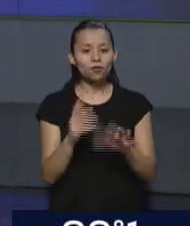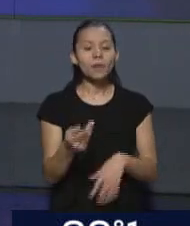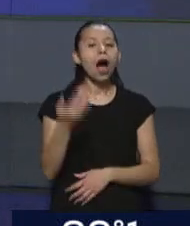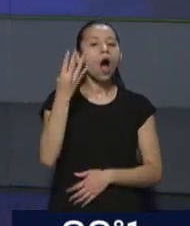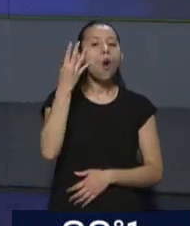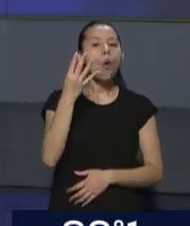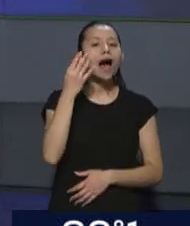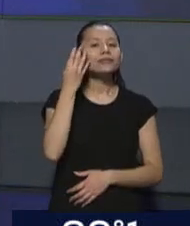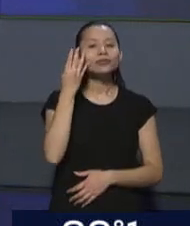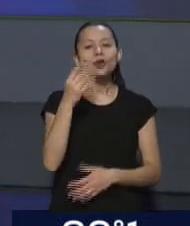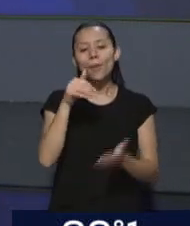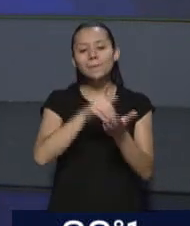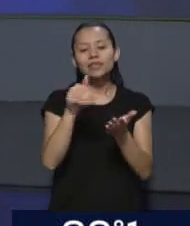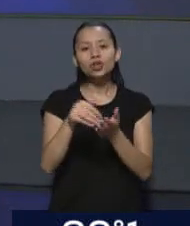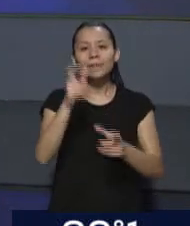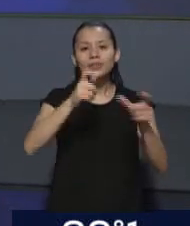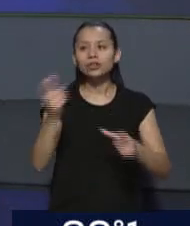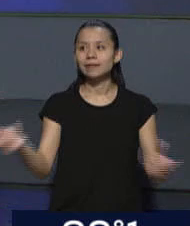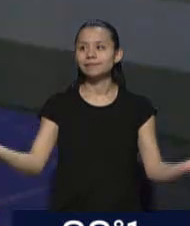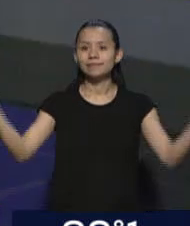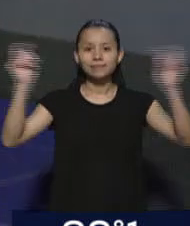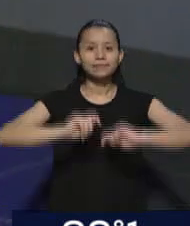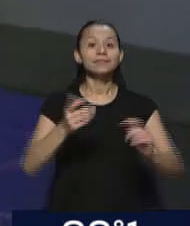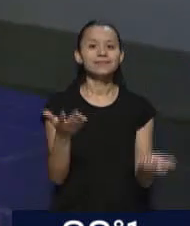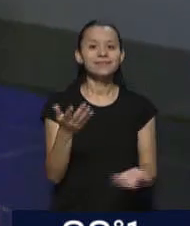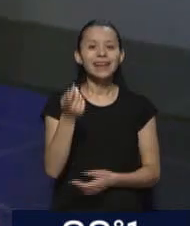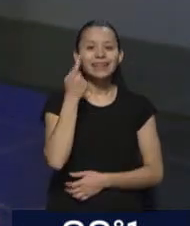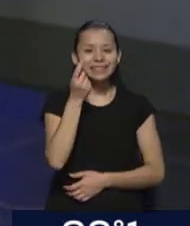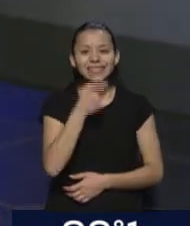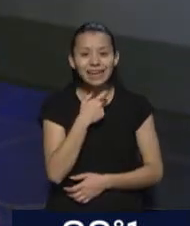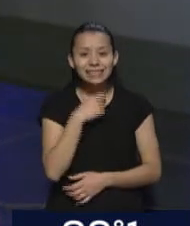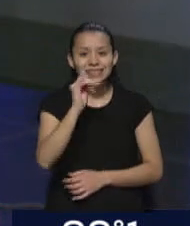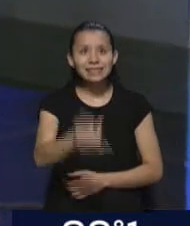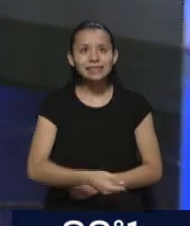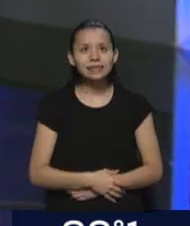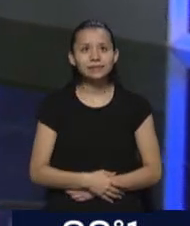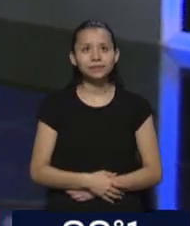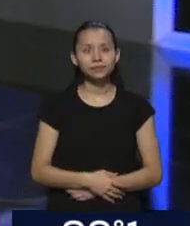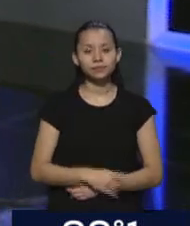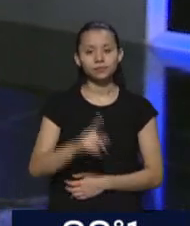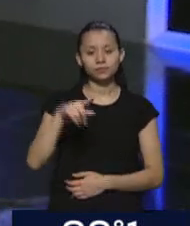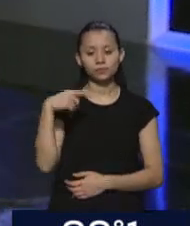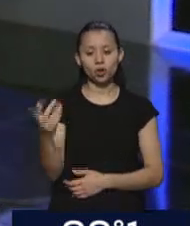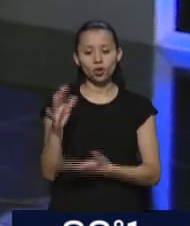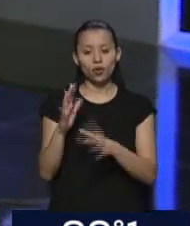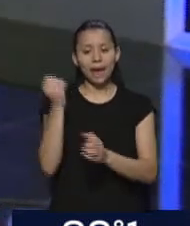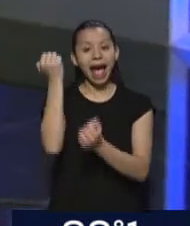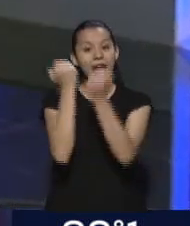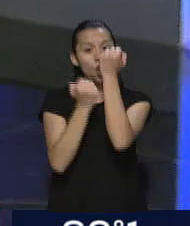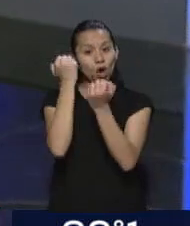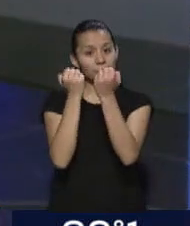en la provincia, así que le va a dar una fuerte impronta. Y de la internacionalización de la economía pasa